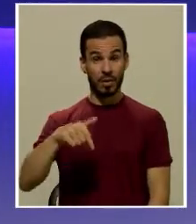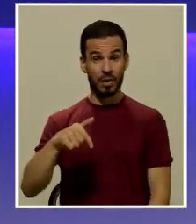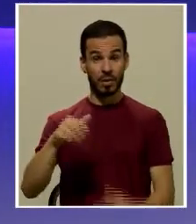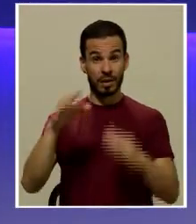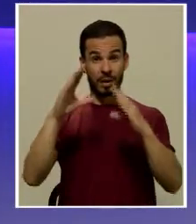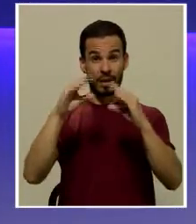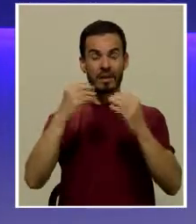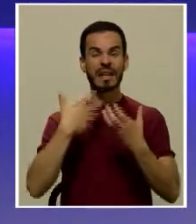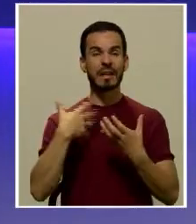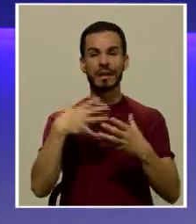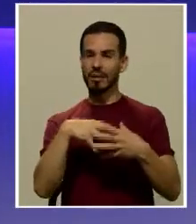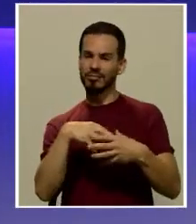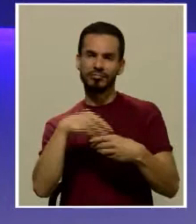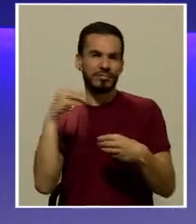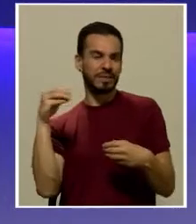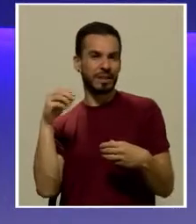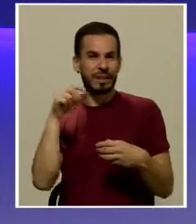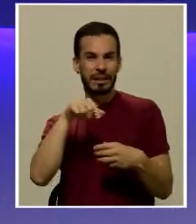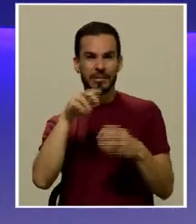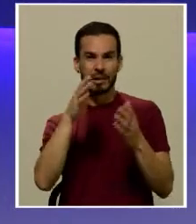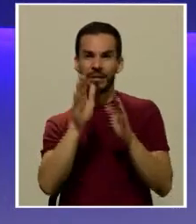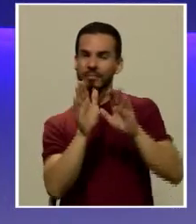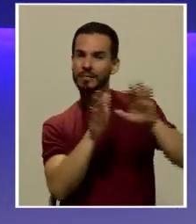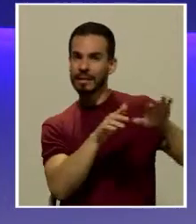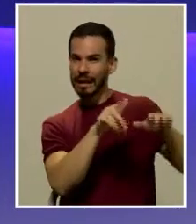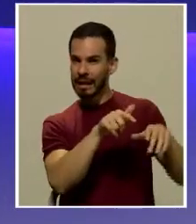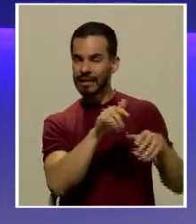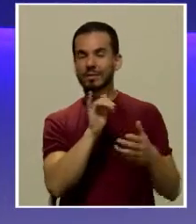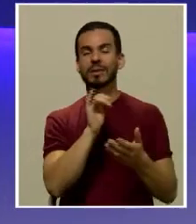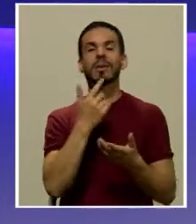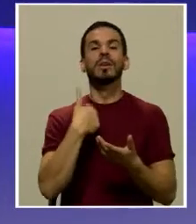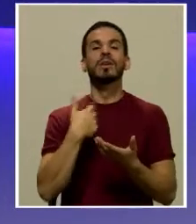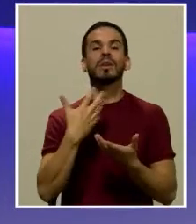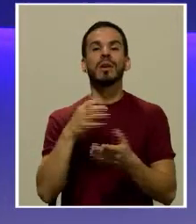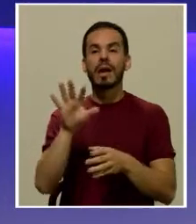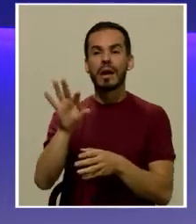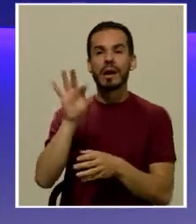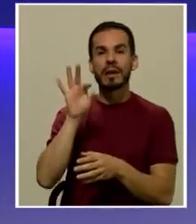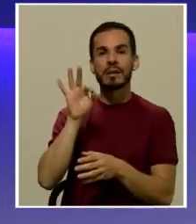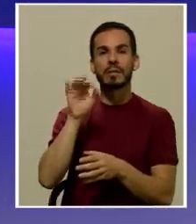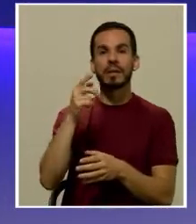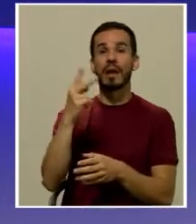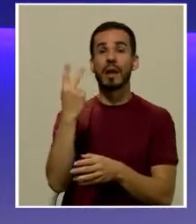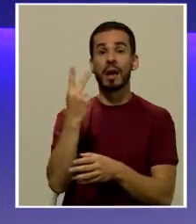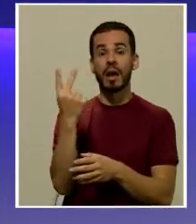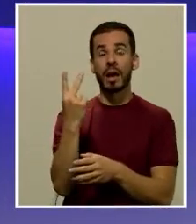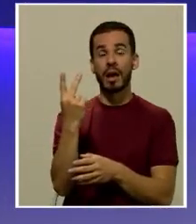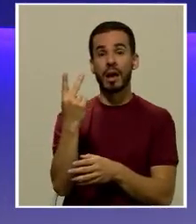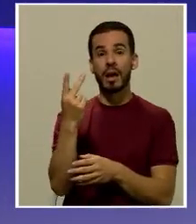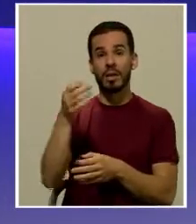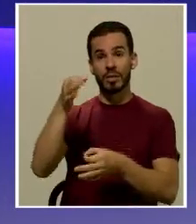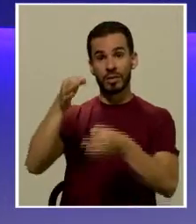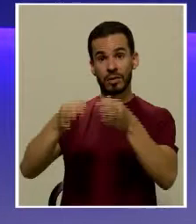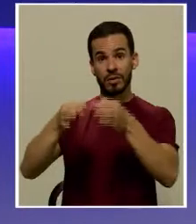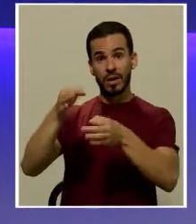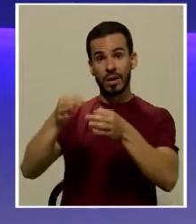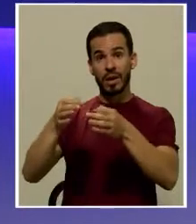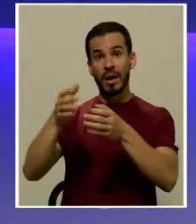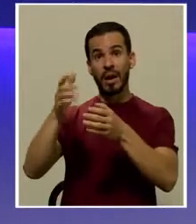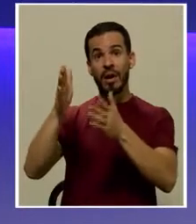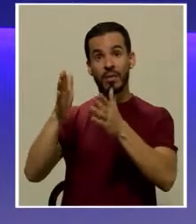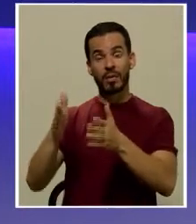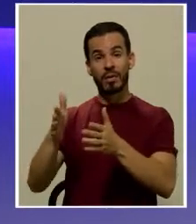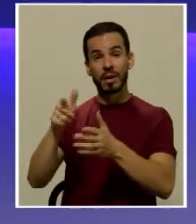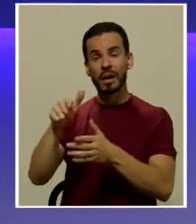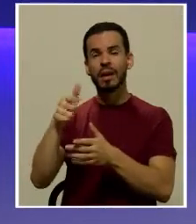noche quiero salirme un poco de este secuestro y para ello invité a dos juristas que nos van a explicar